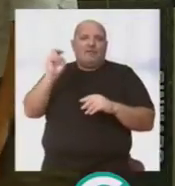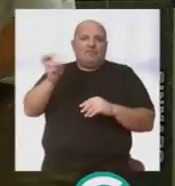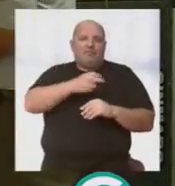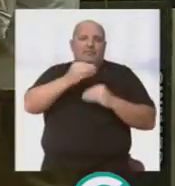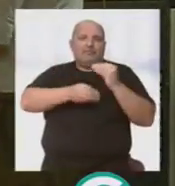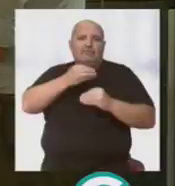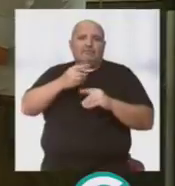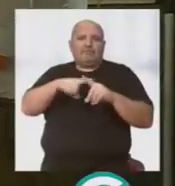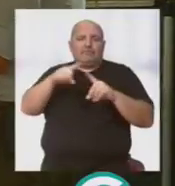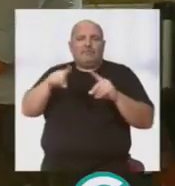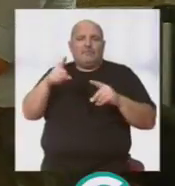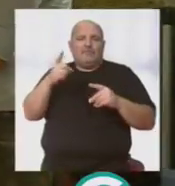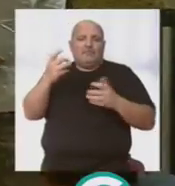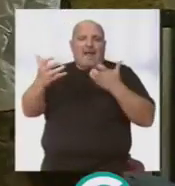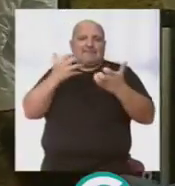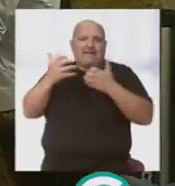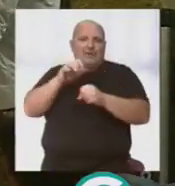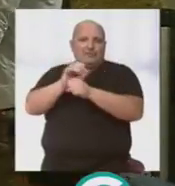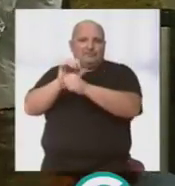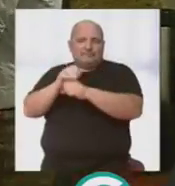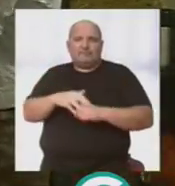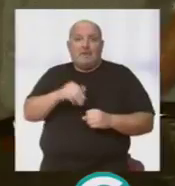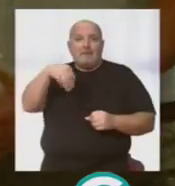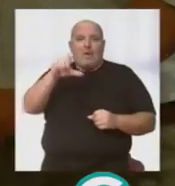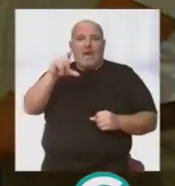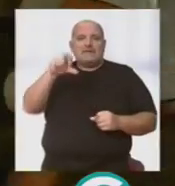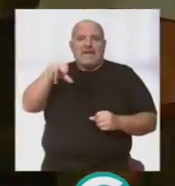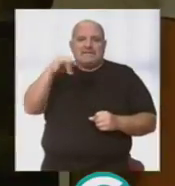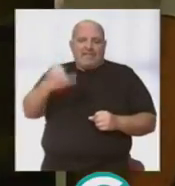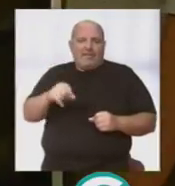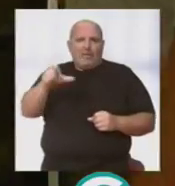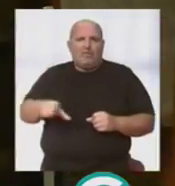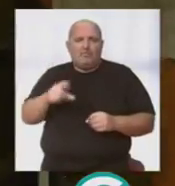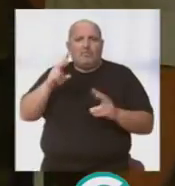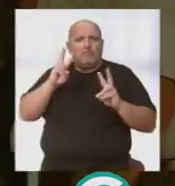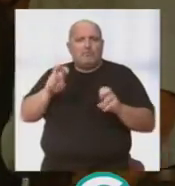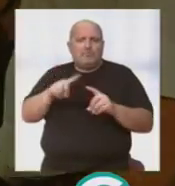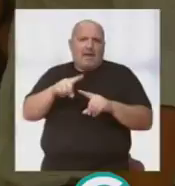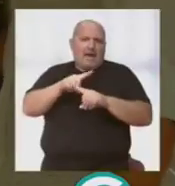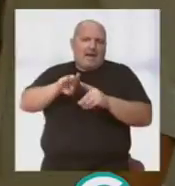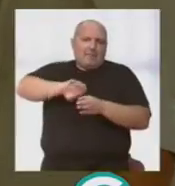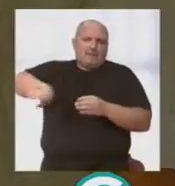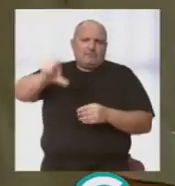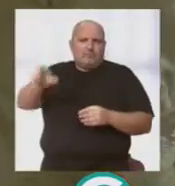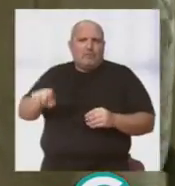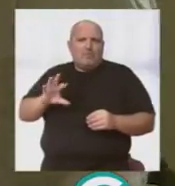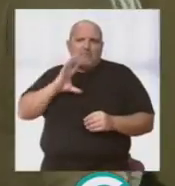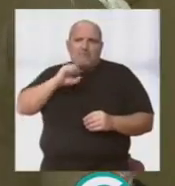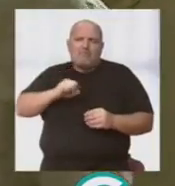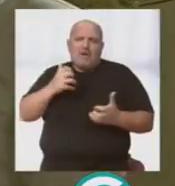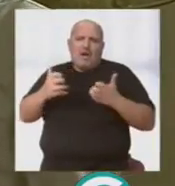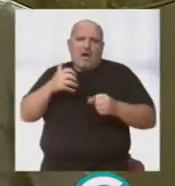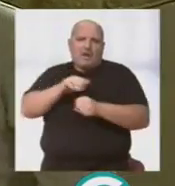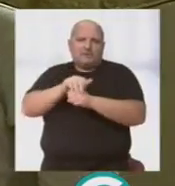del artesano Manuel Sánchez. Sí, Manuel Sánchez es una persona que en principio, independientemente de ser un maravilloso